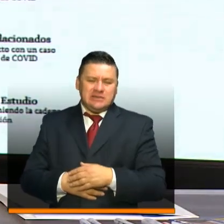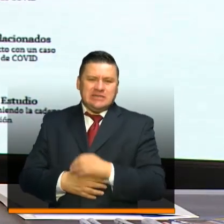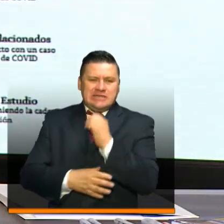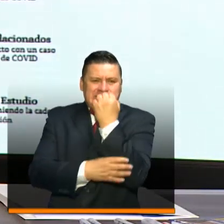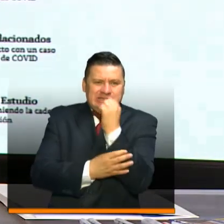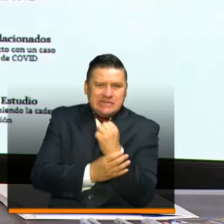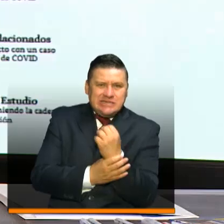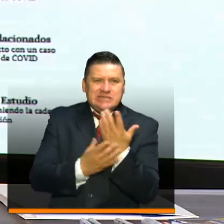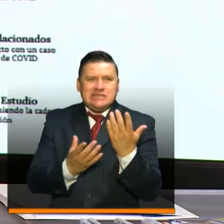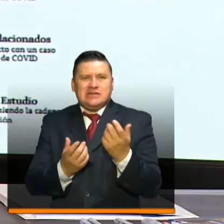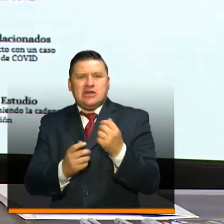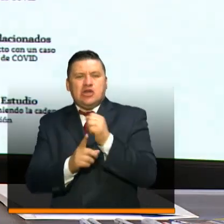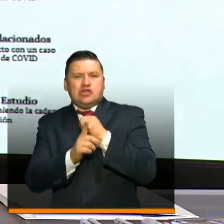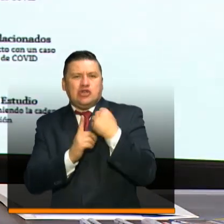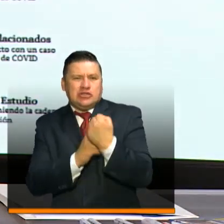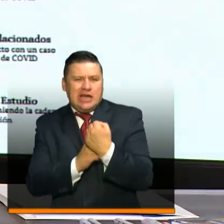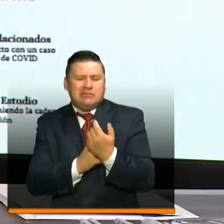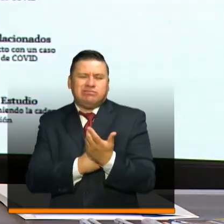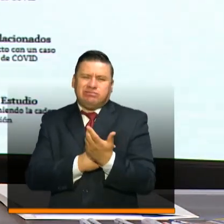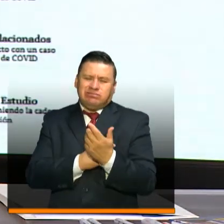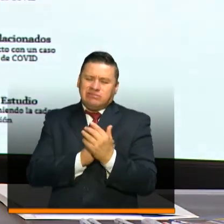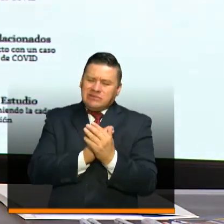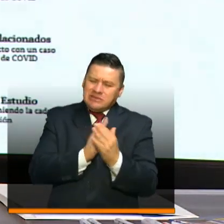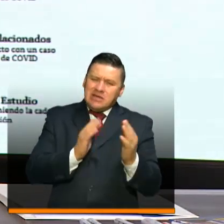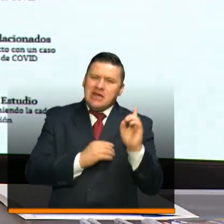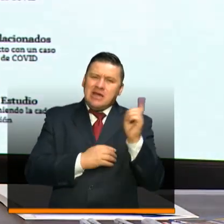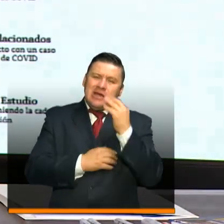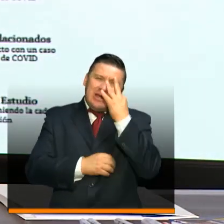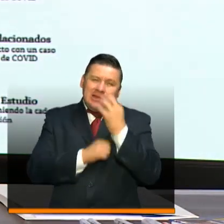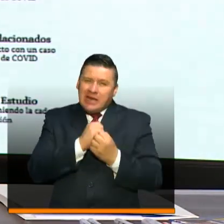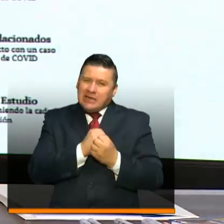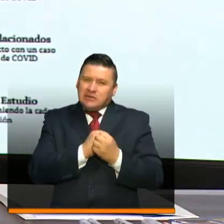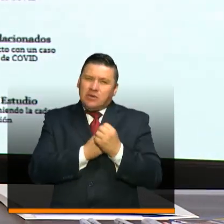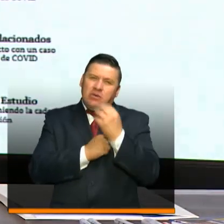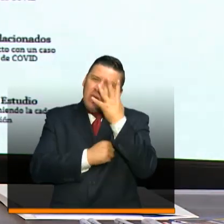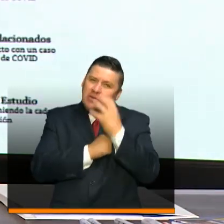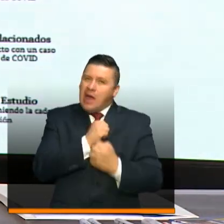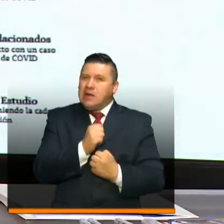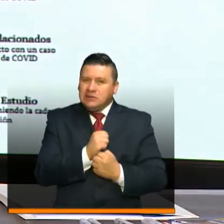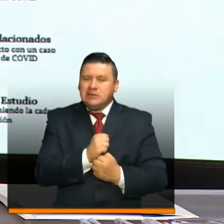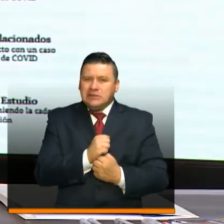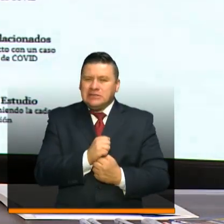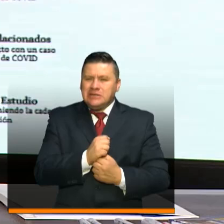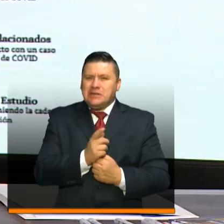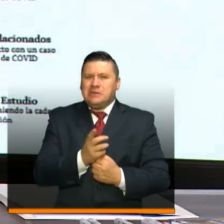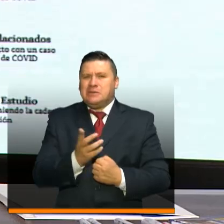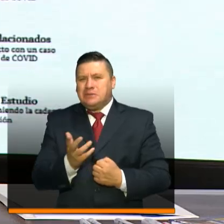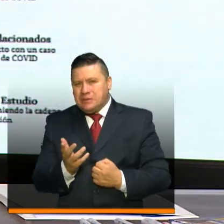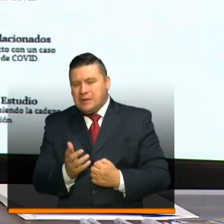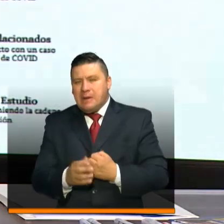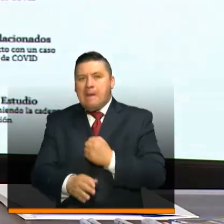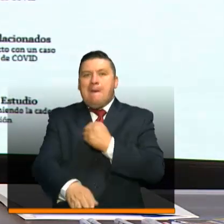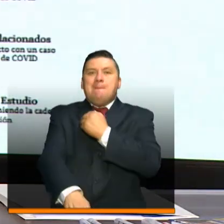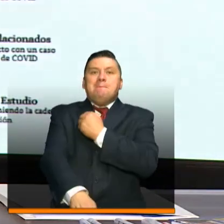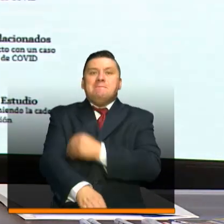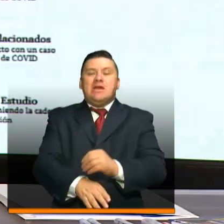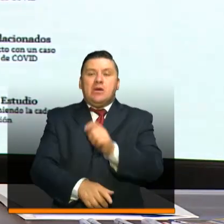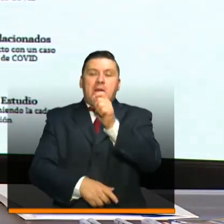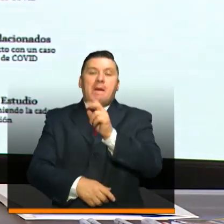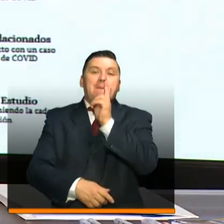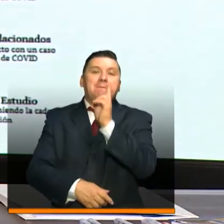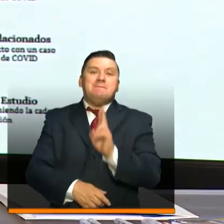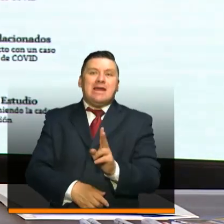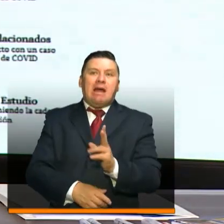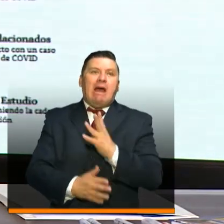de crisis económica, de crisis social. Y a lo largo de los últimos 3 o 4 años han sido millones de venezolanos los que han